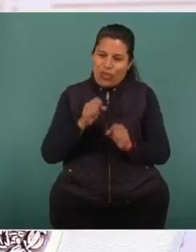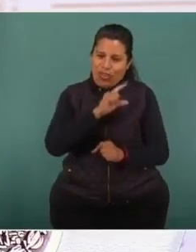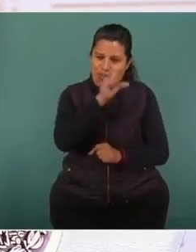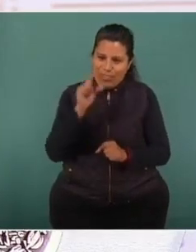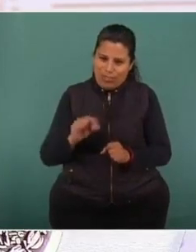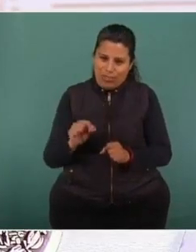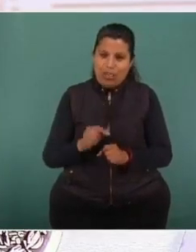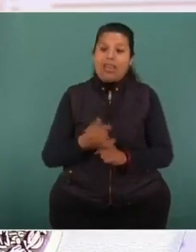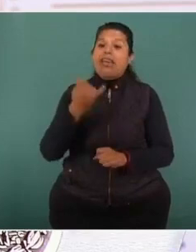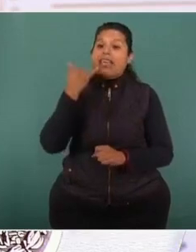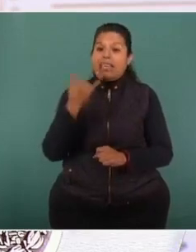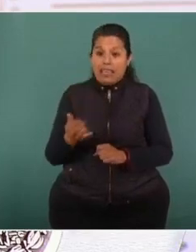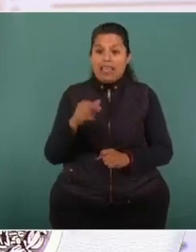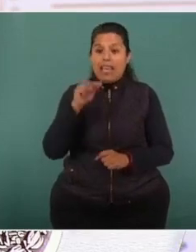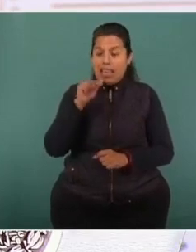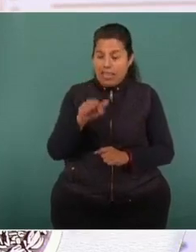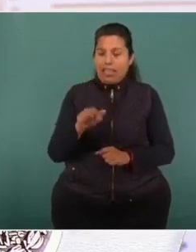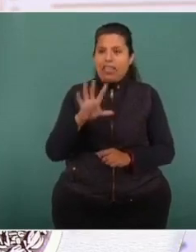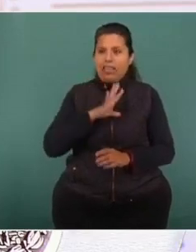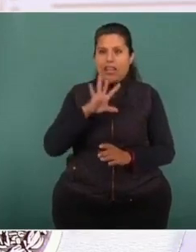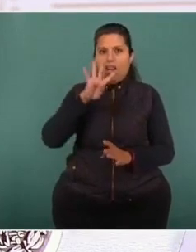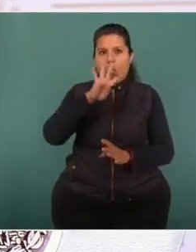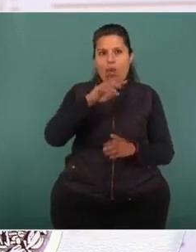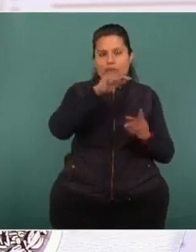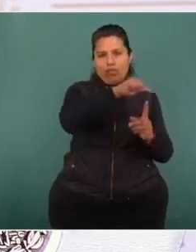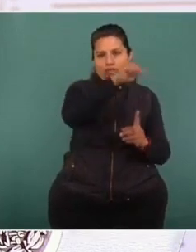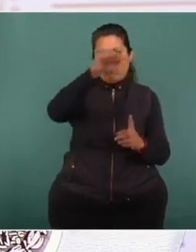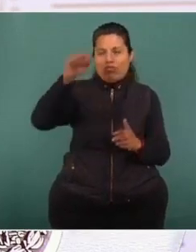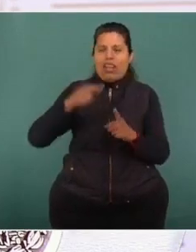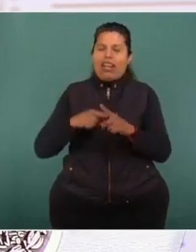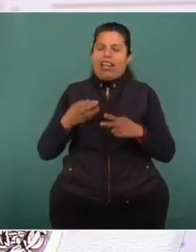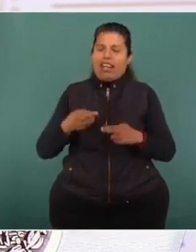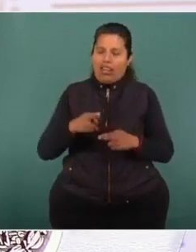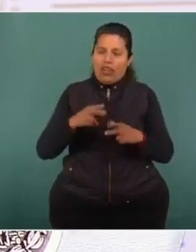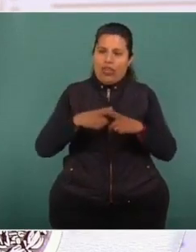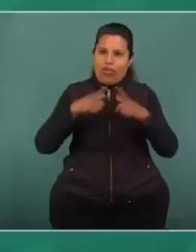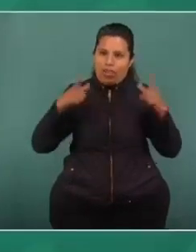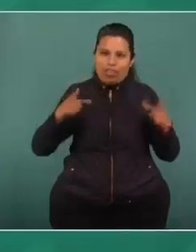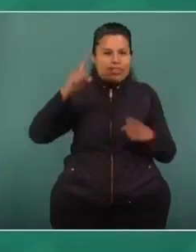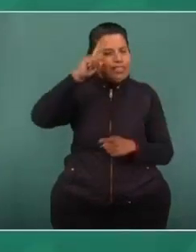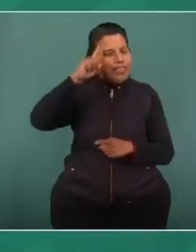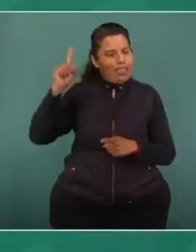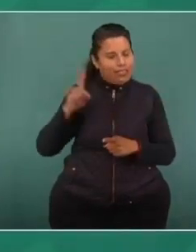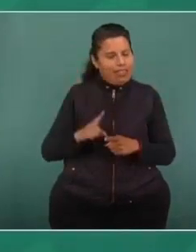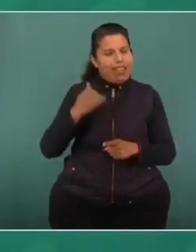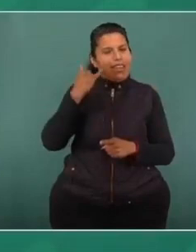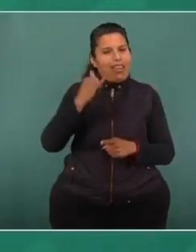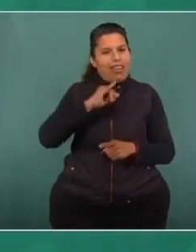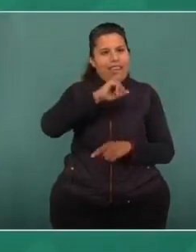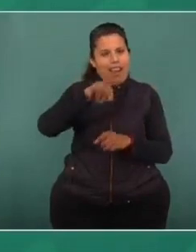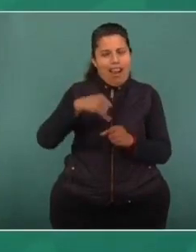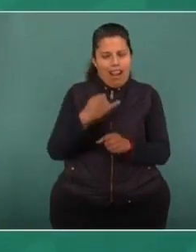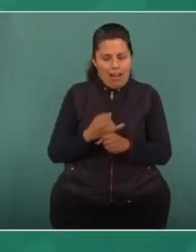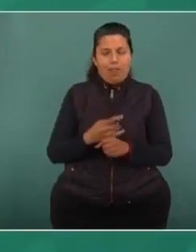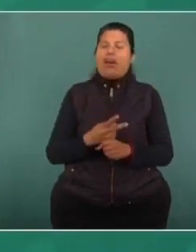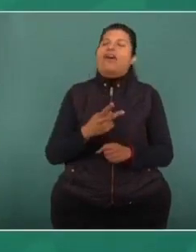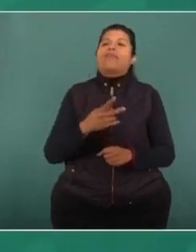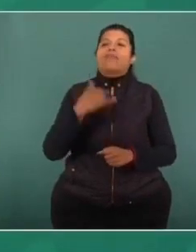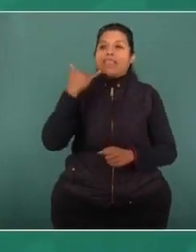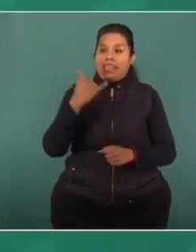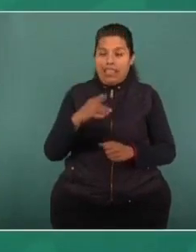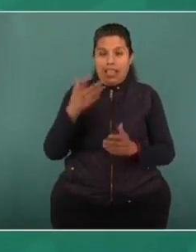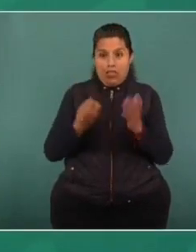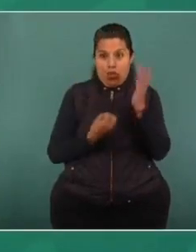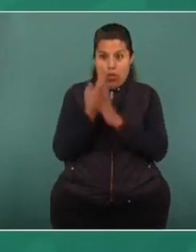construir los cuatro cuarteles que van a estar en Río Grande, Fresniño, Zacatecas y Jalpa. En lo que se refiere a la construcción